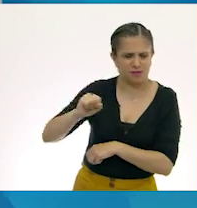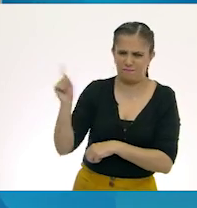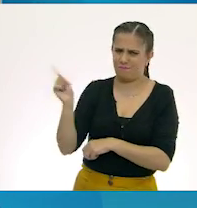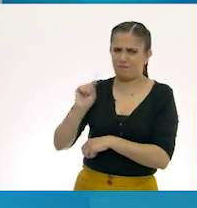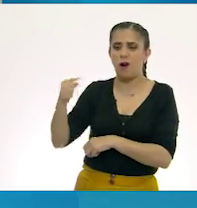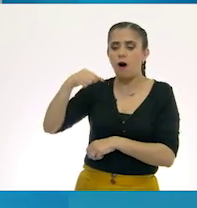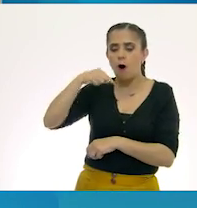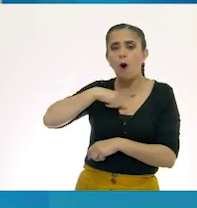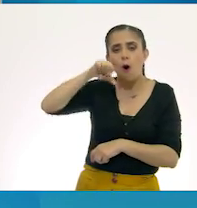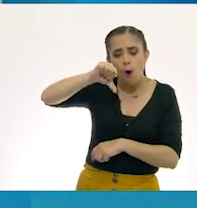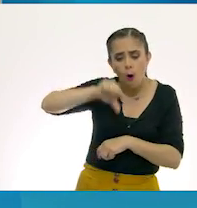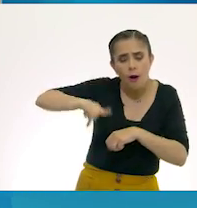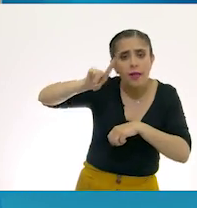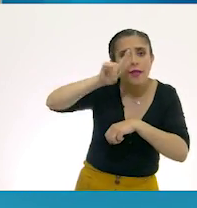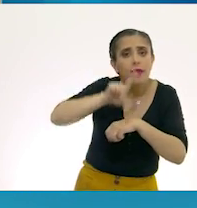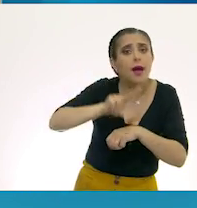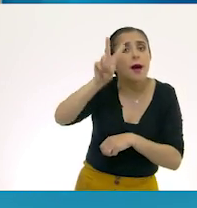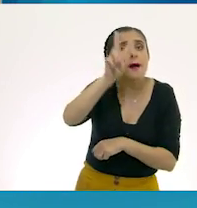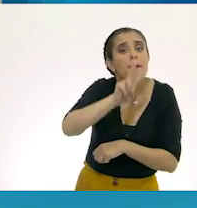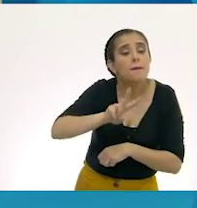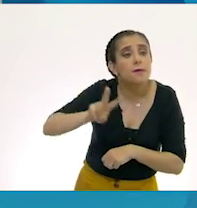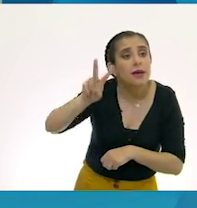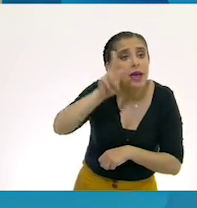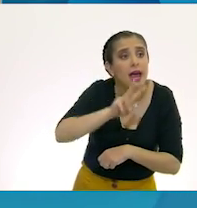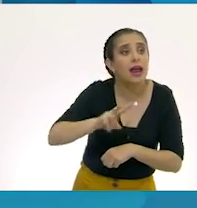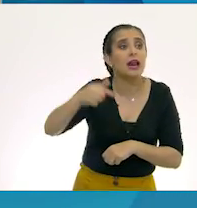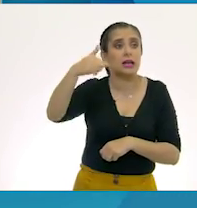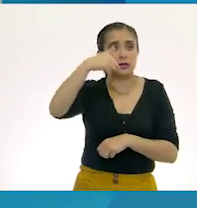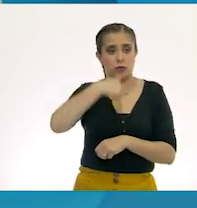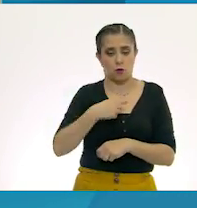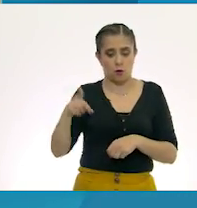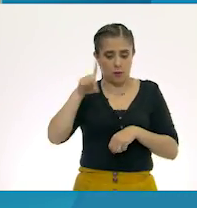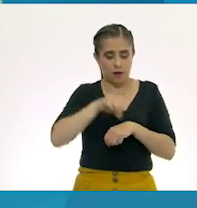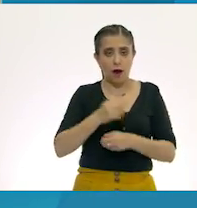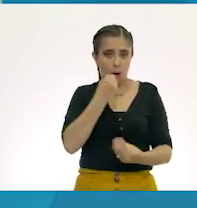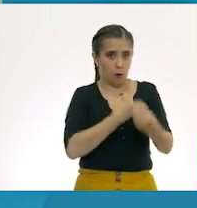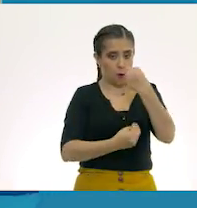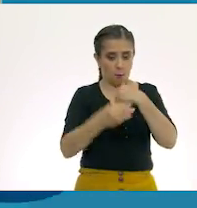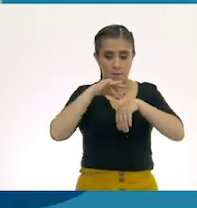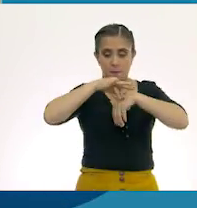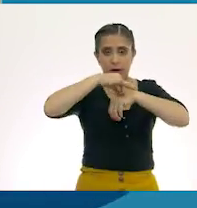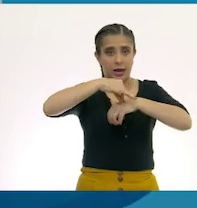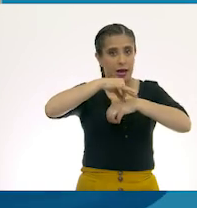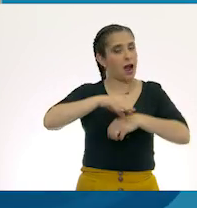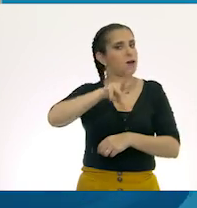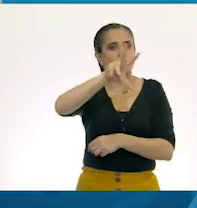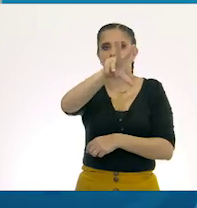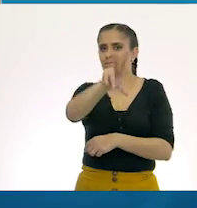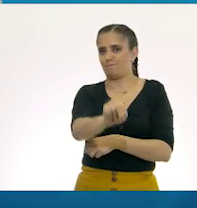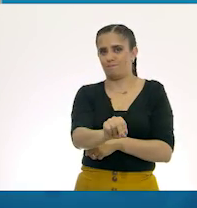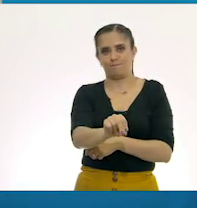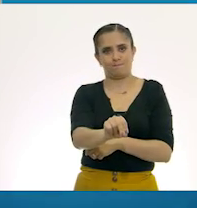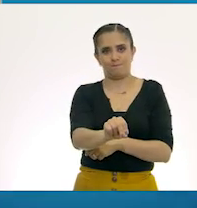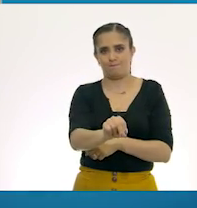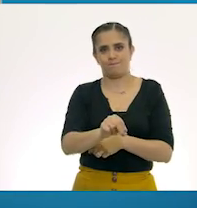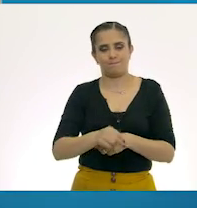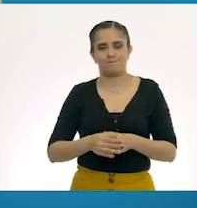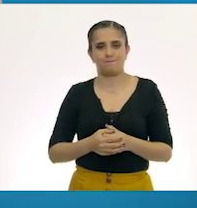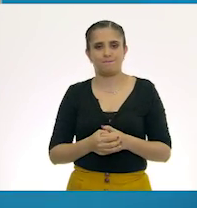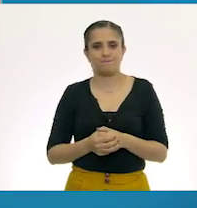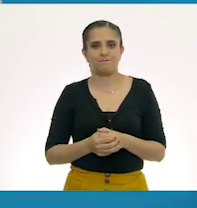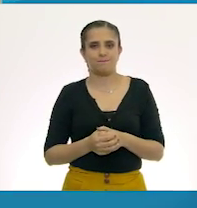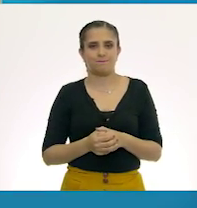es viernes viernatis, día que no se come carne